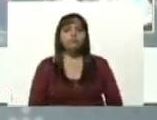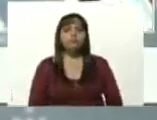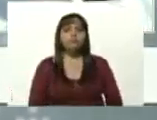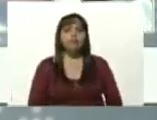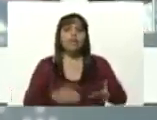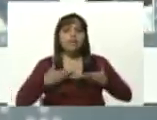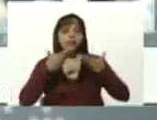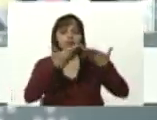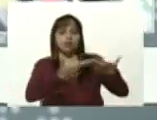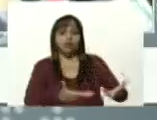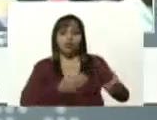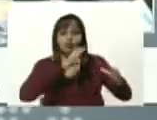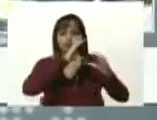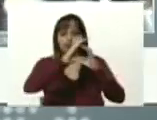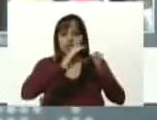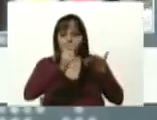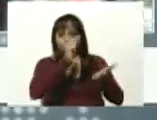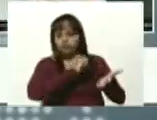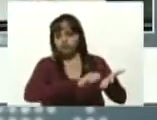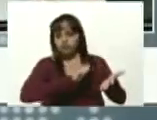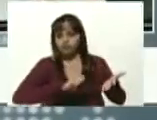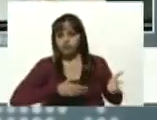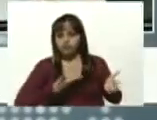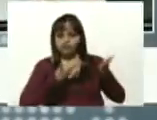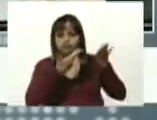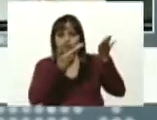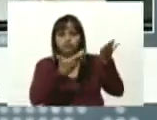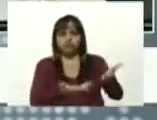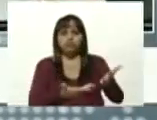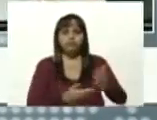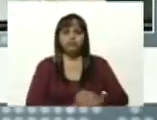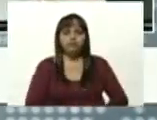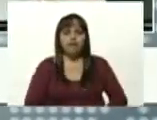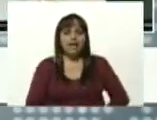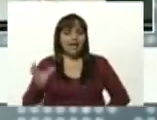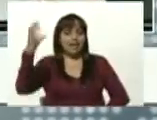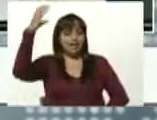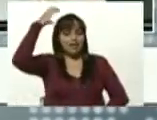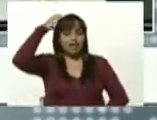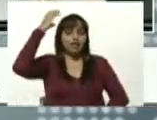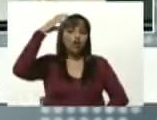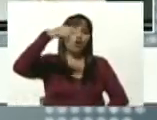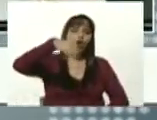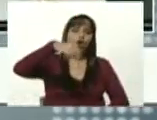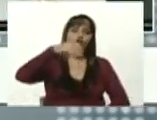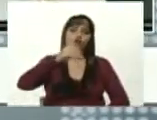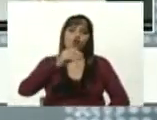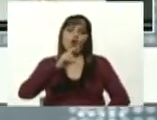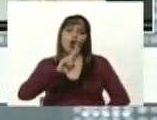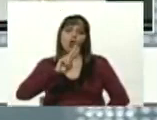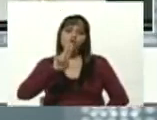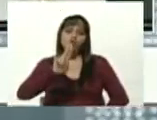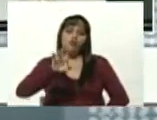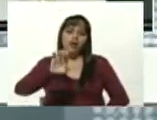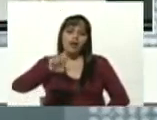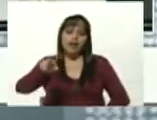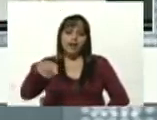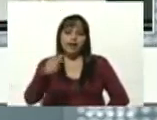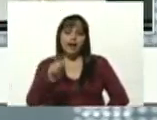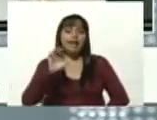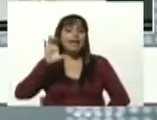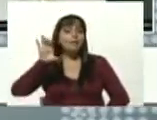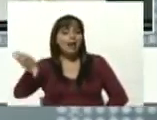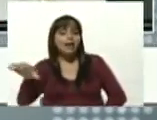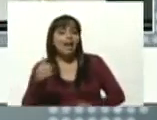un comunicado por parte de el reino de Noruega que es el país